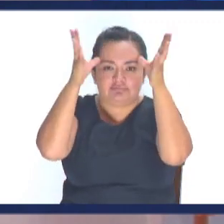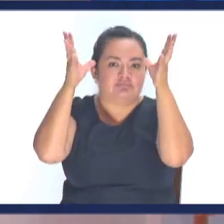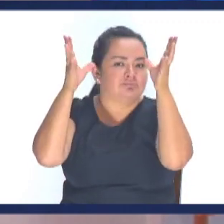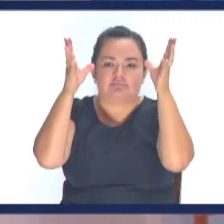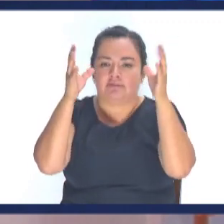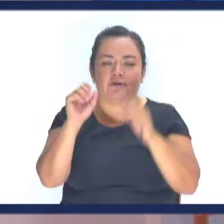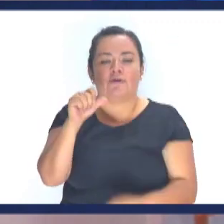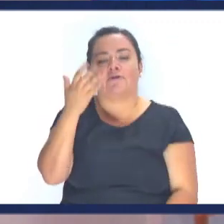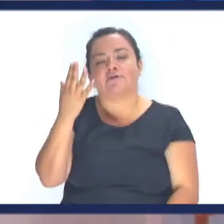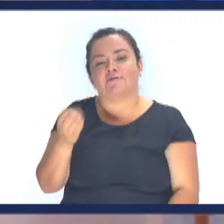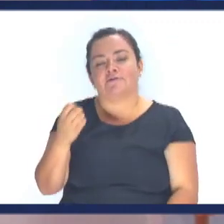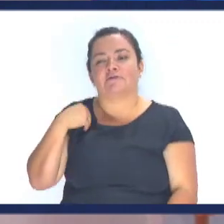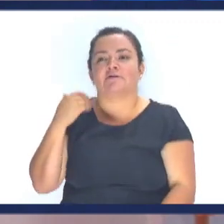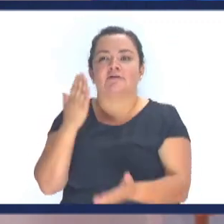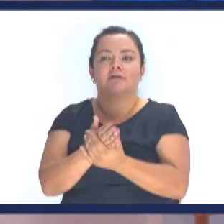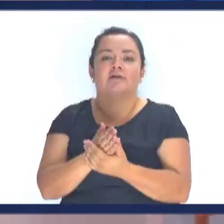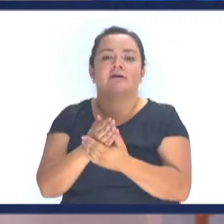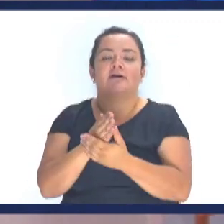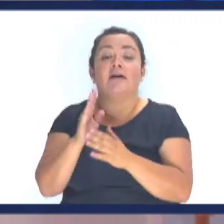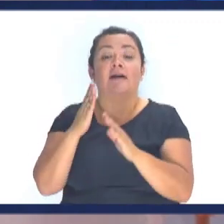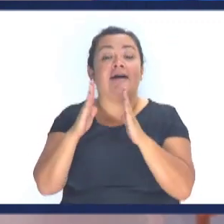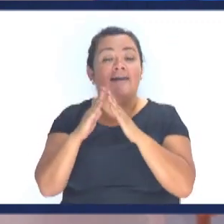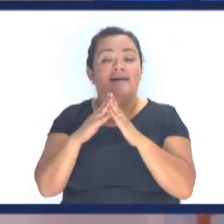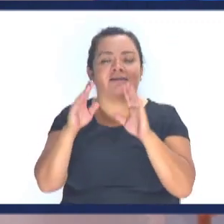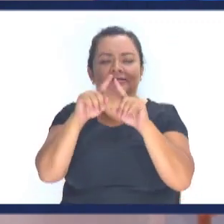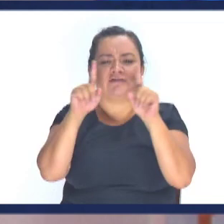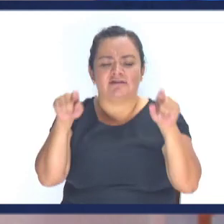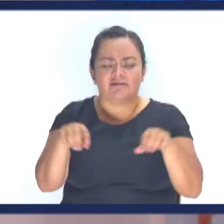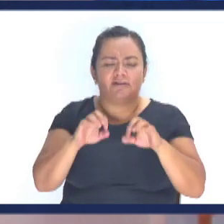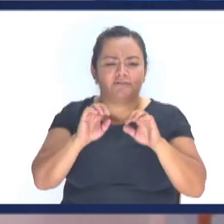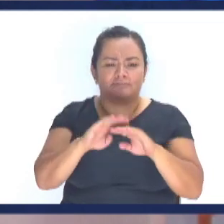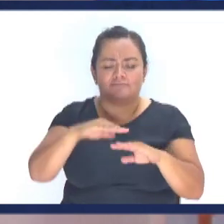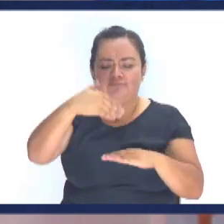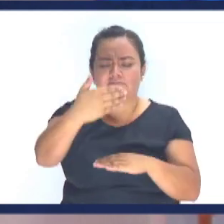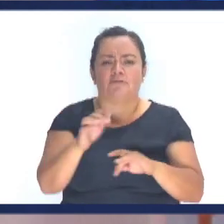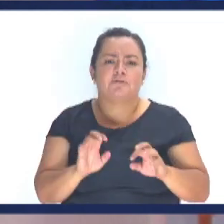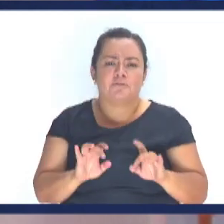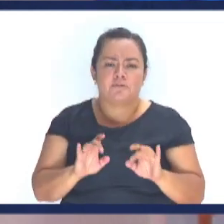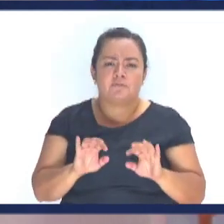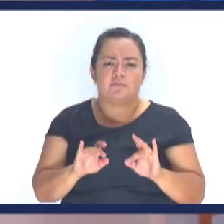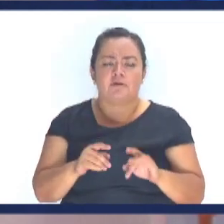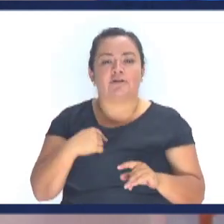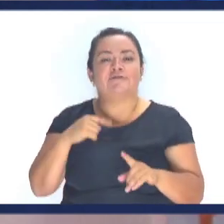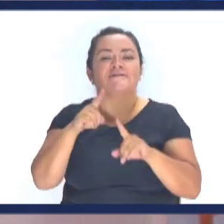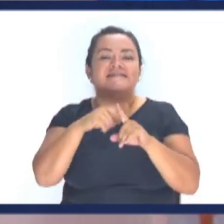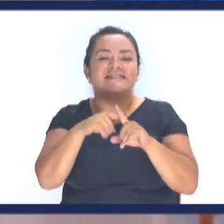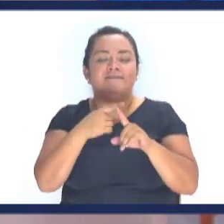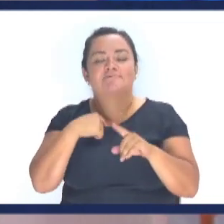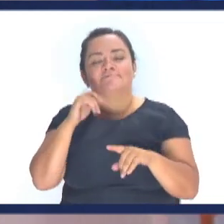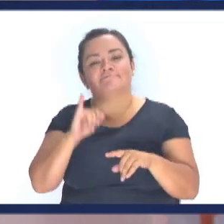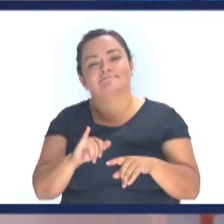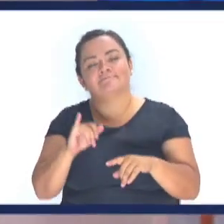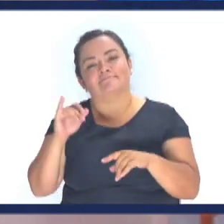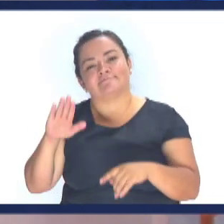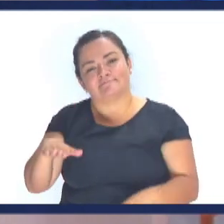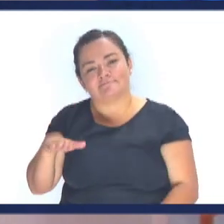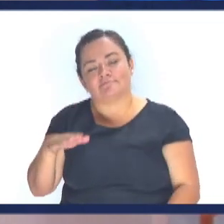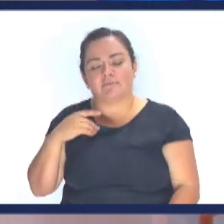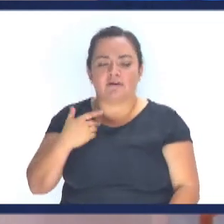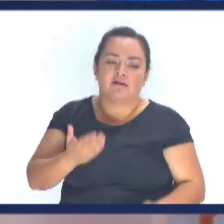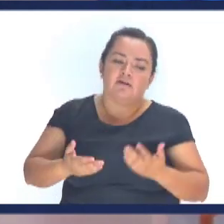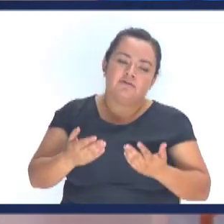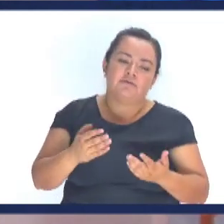El otro día Llegué a la casa Encendí la computadora Ha estado por años Ahí la verdad Y los sábados Que me quedo ahí En la tarde Entre